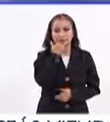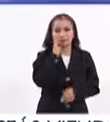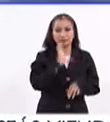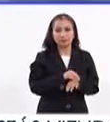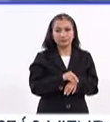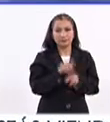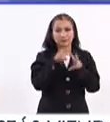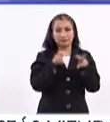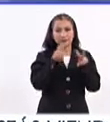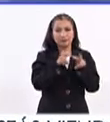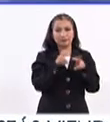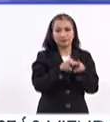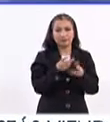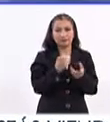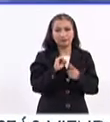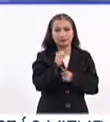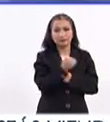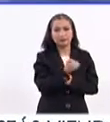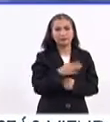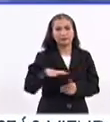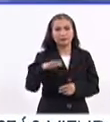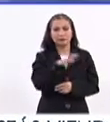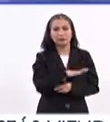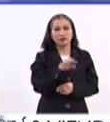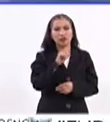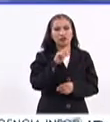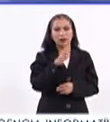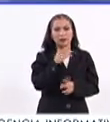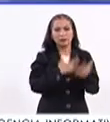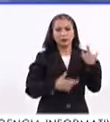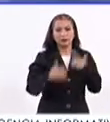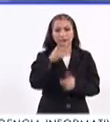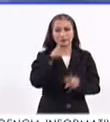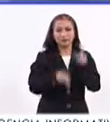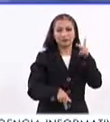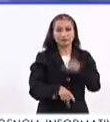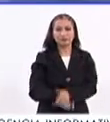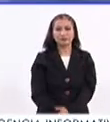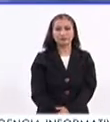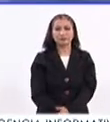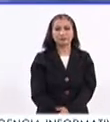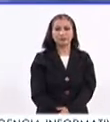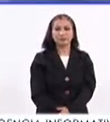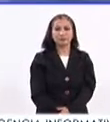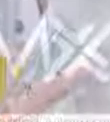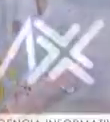permites poder analizar esta circunstancia, Oscar, regresando de esta pausa.